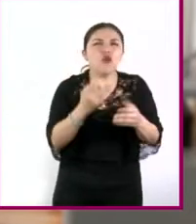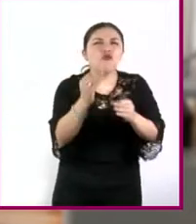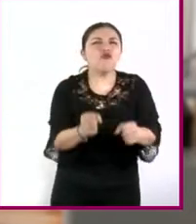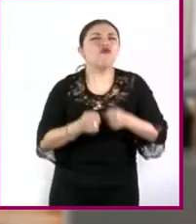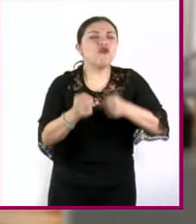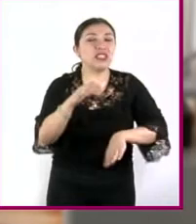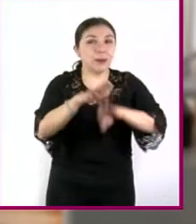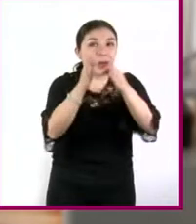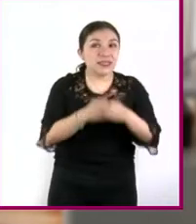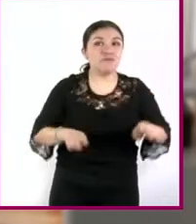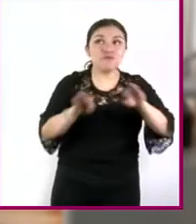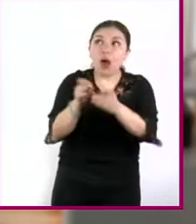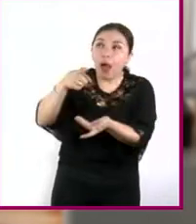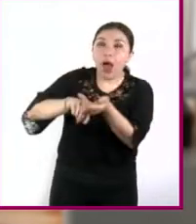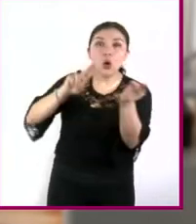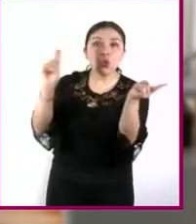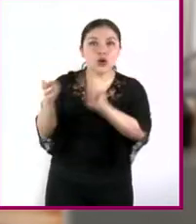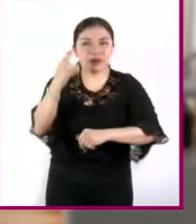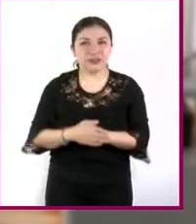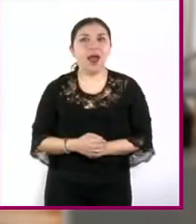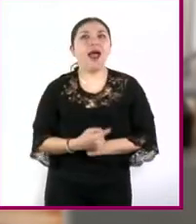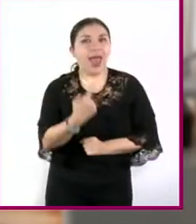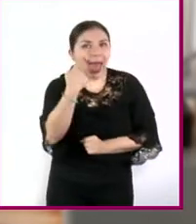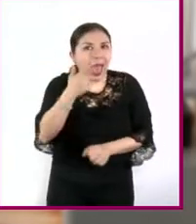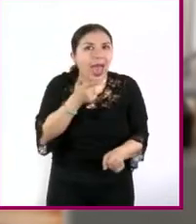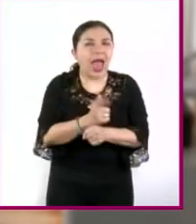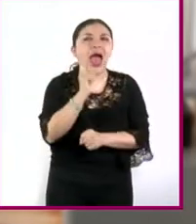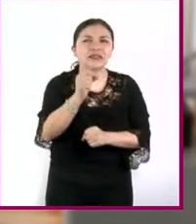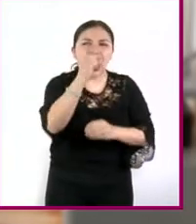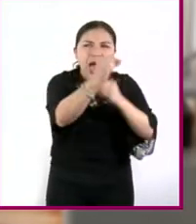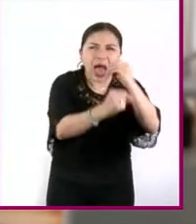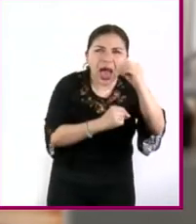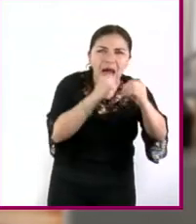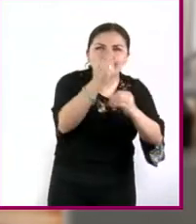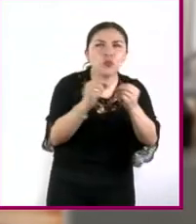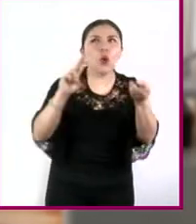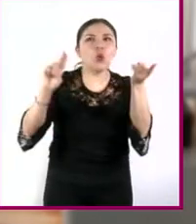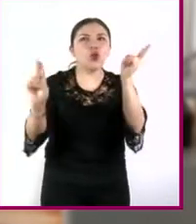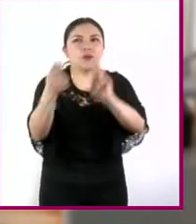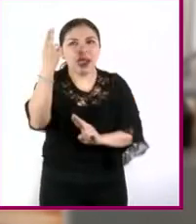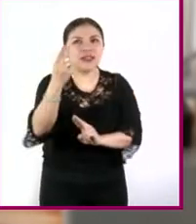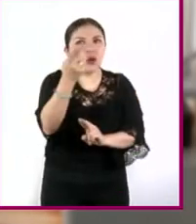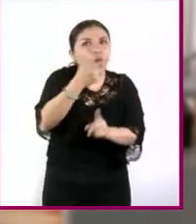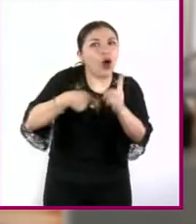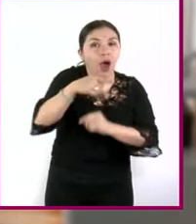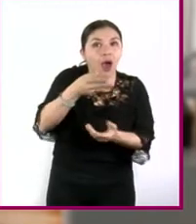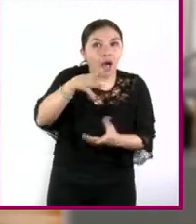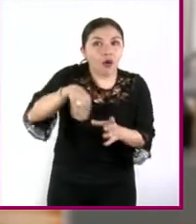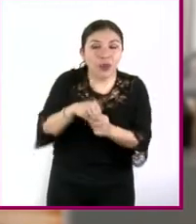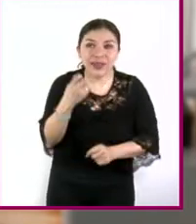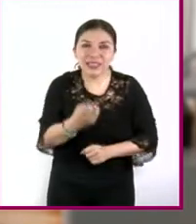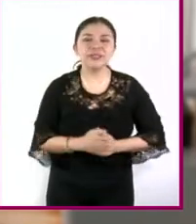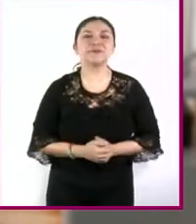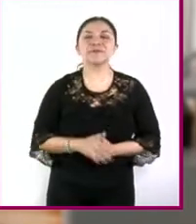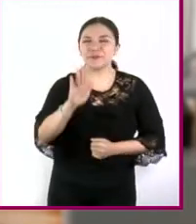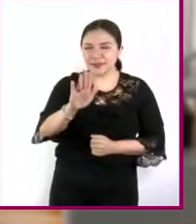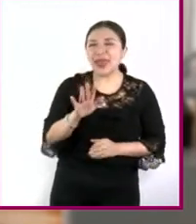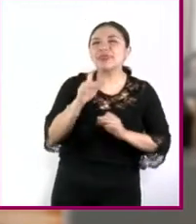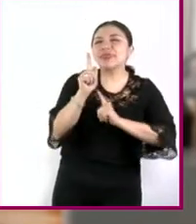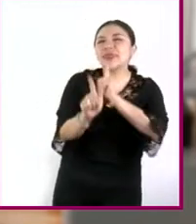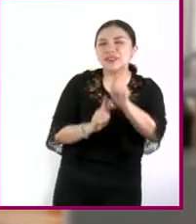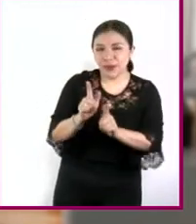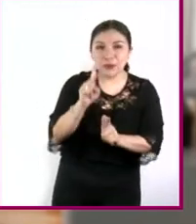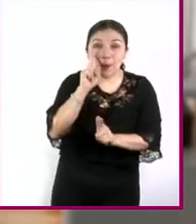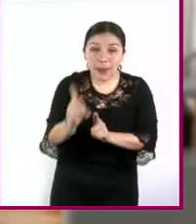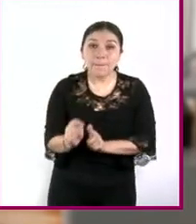vamos a descubrir el átomo el universo y todo lo que hay en medio pero vayamos por partes veamos esta